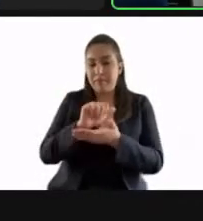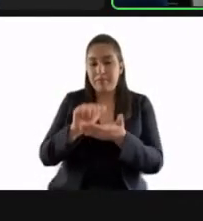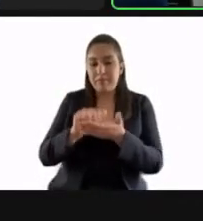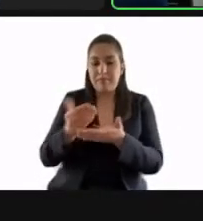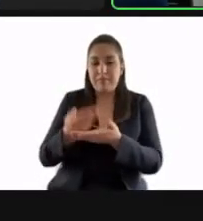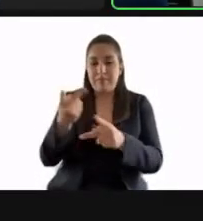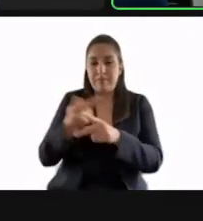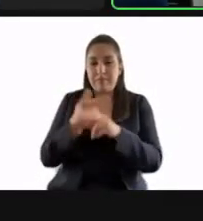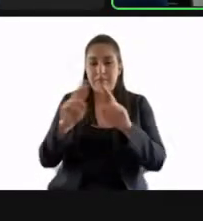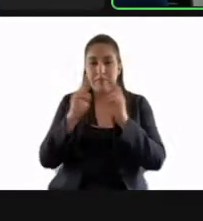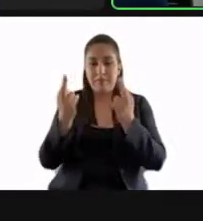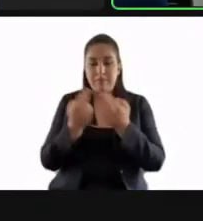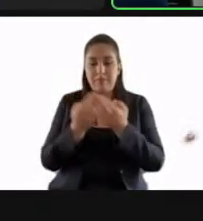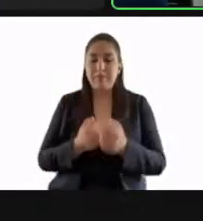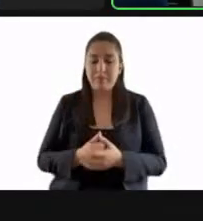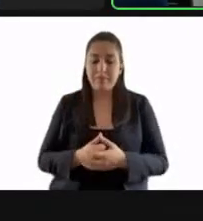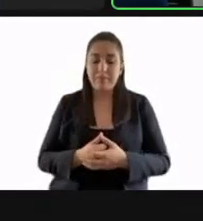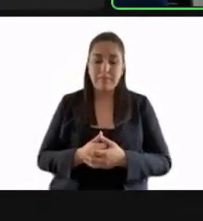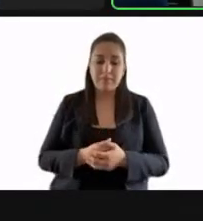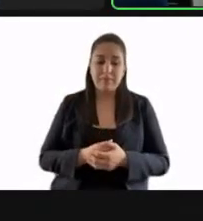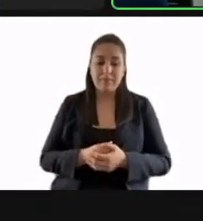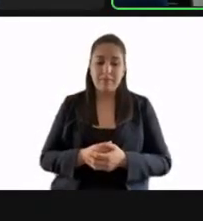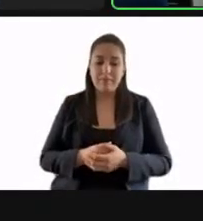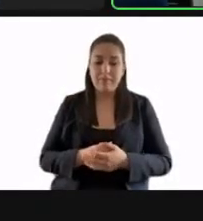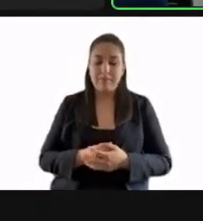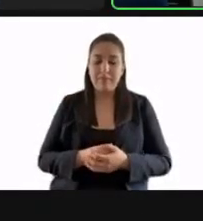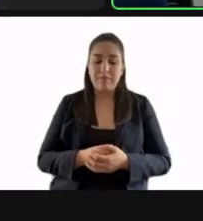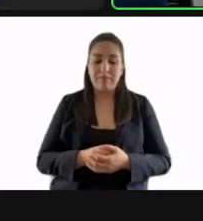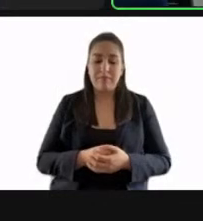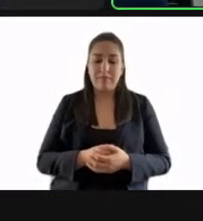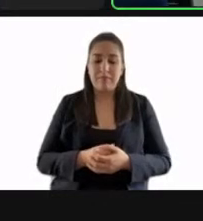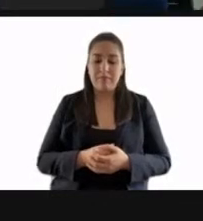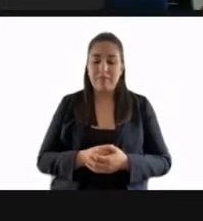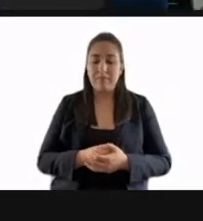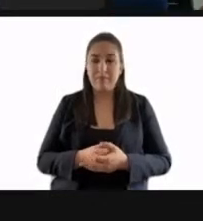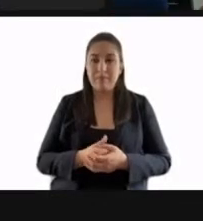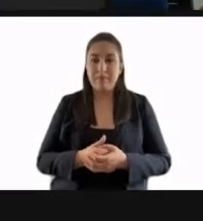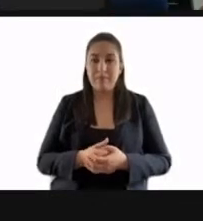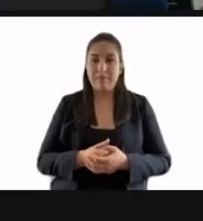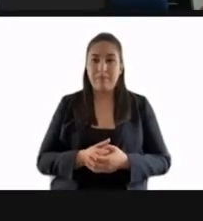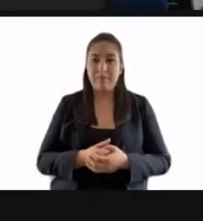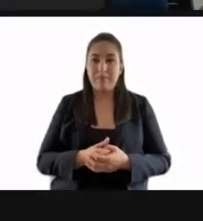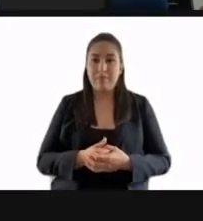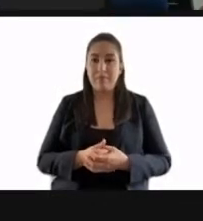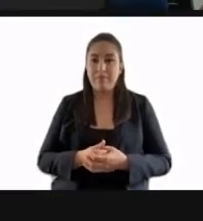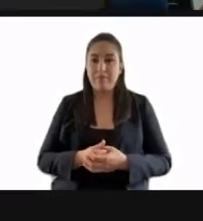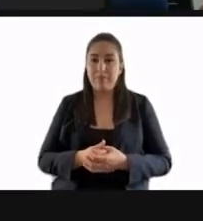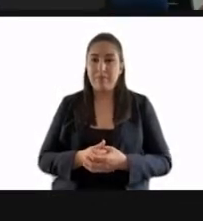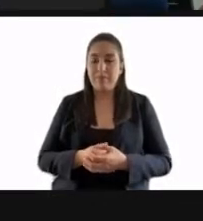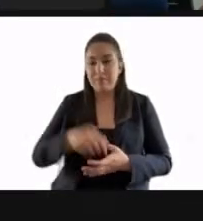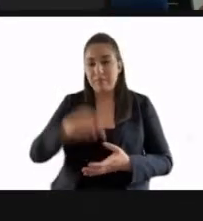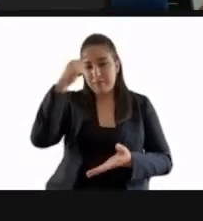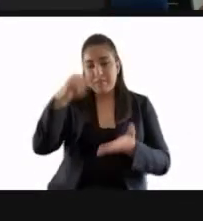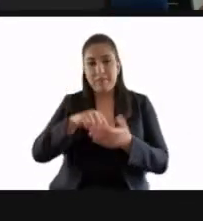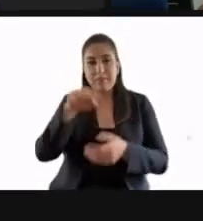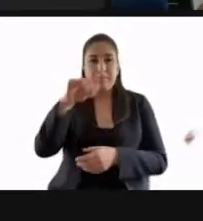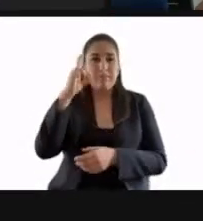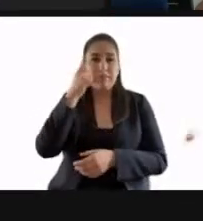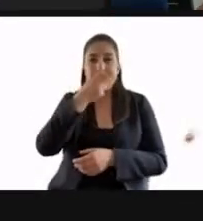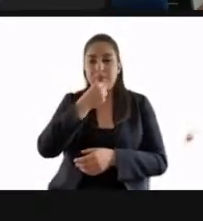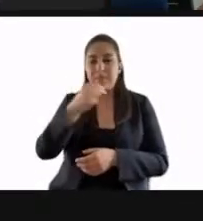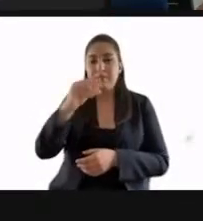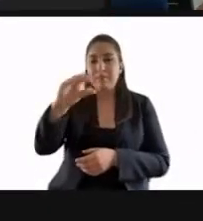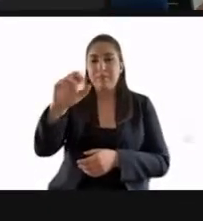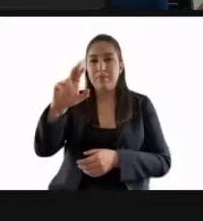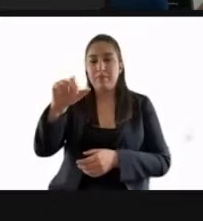dispensa de la lectura del acta de la cuarta sesión ordinaria, diputada presidenta. Yo creo que el diputado Carlos Fernández no tiene su